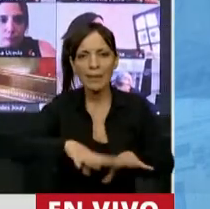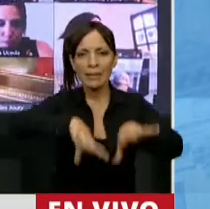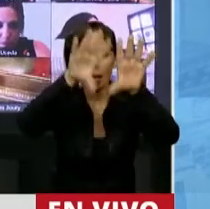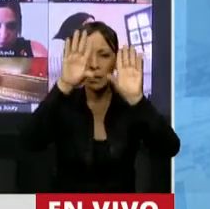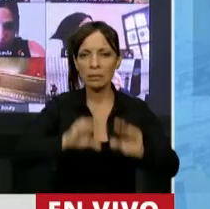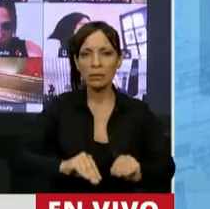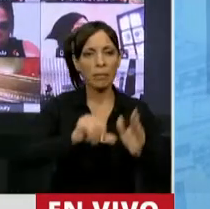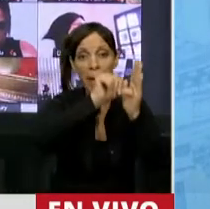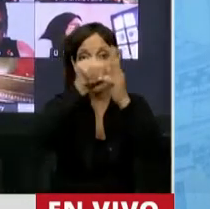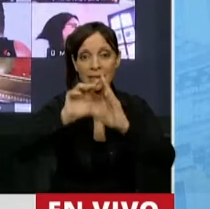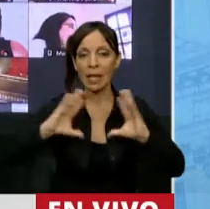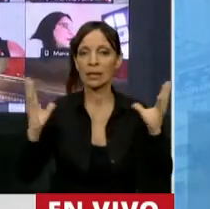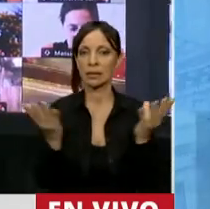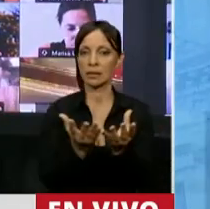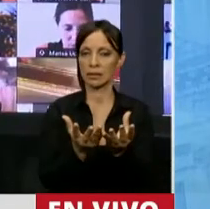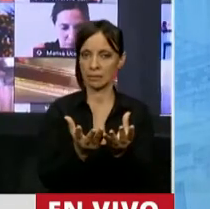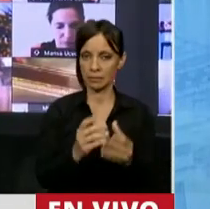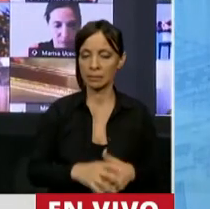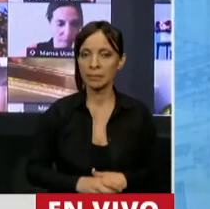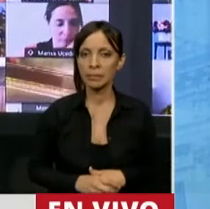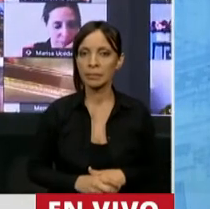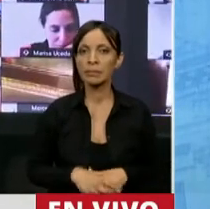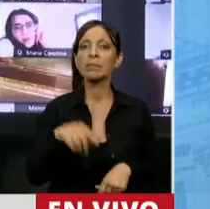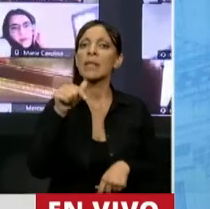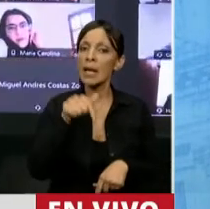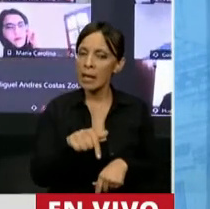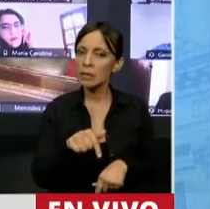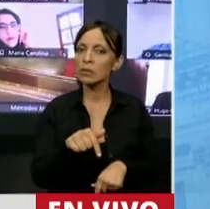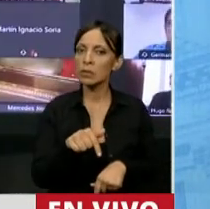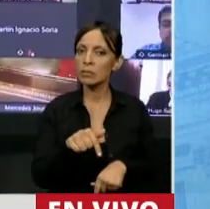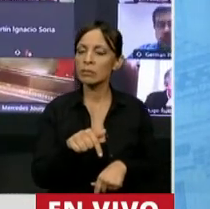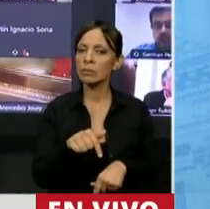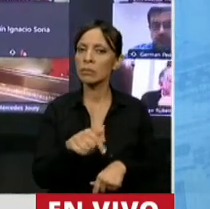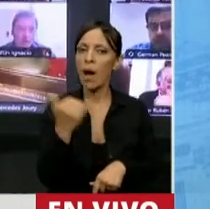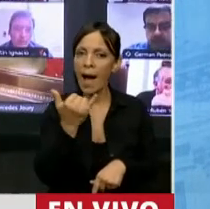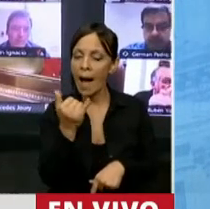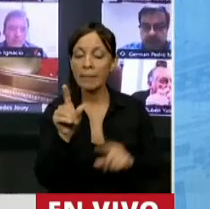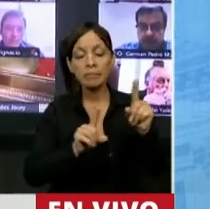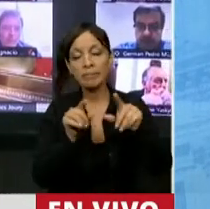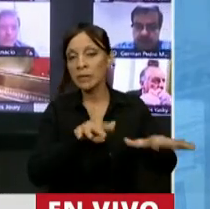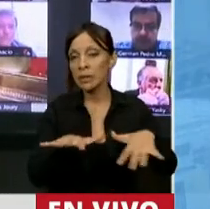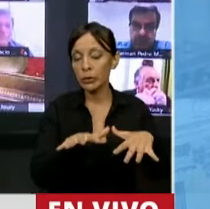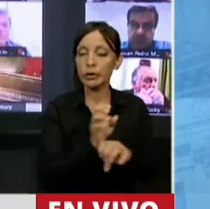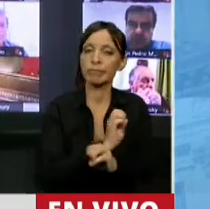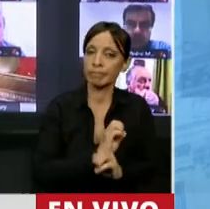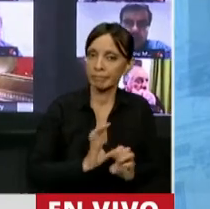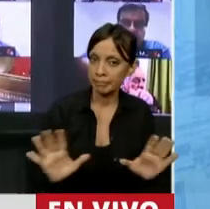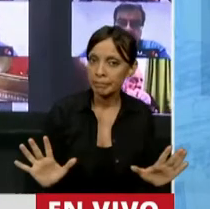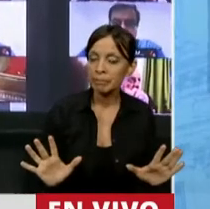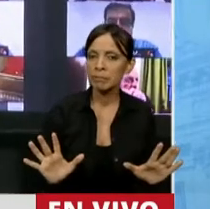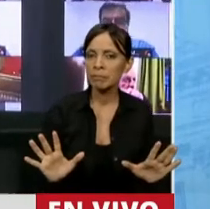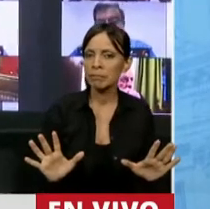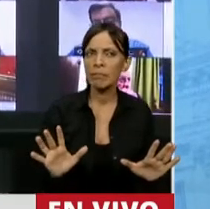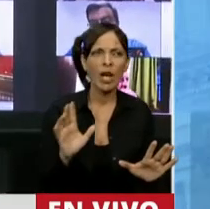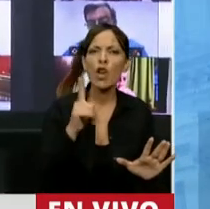todos los países. Esto ha llevado, señor presidente, a hechos desdichados que no